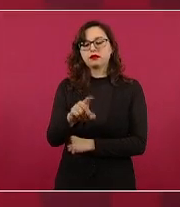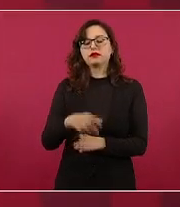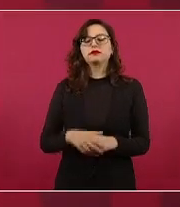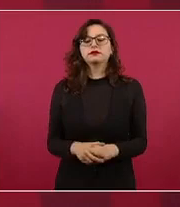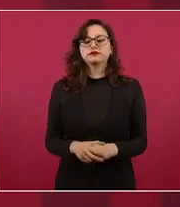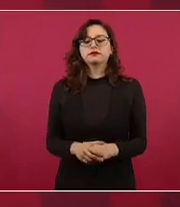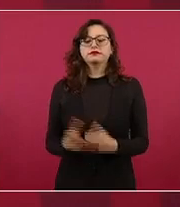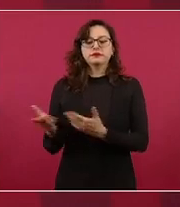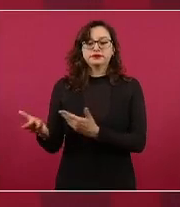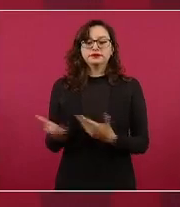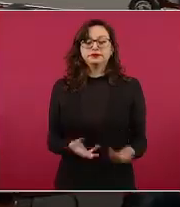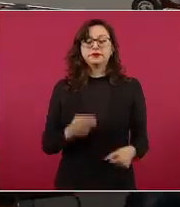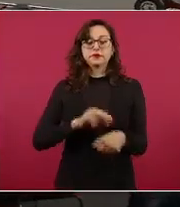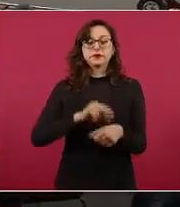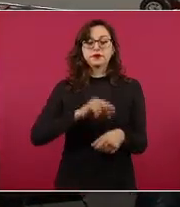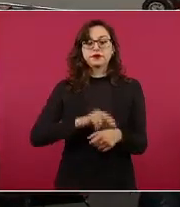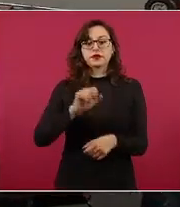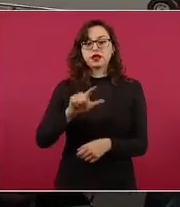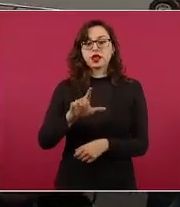el doctor Jorge Alcocer.